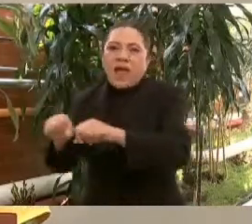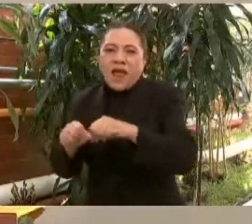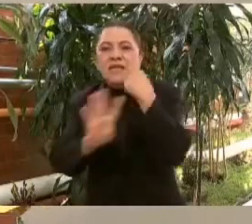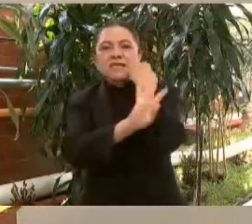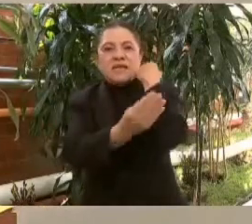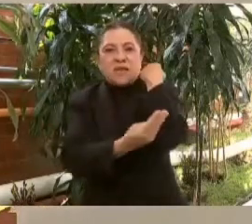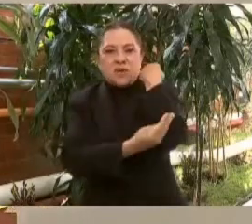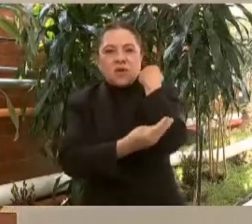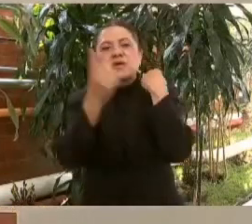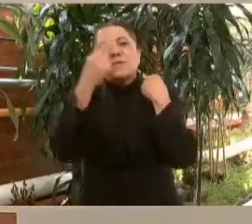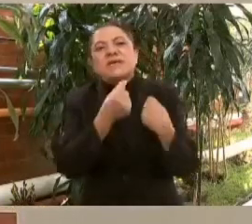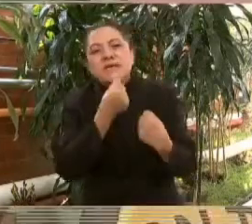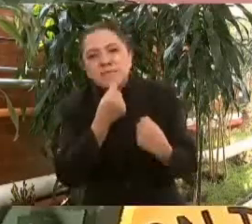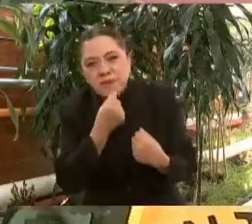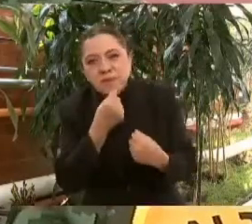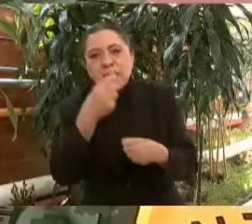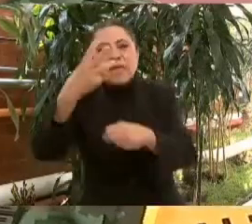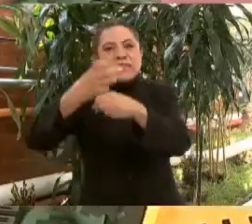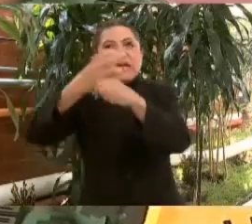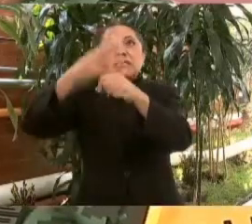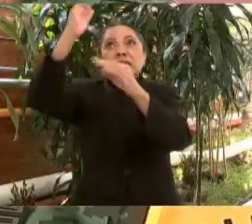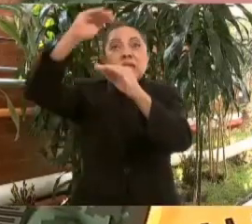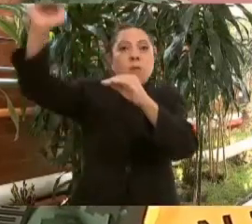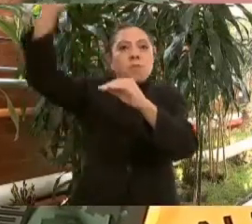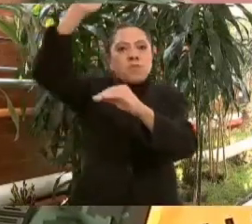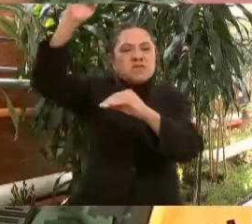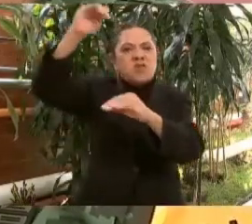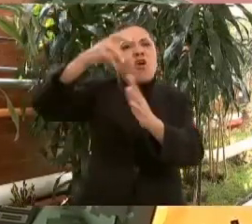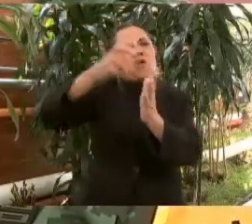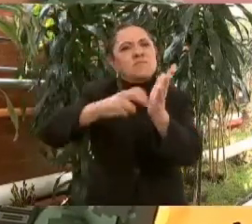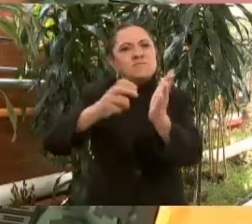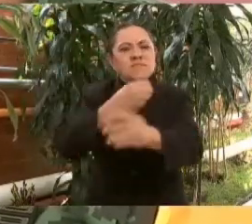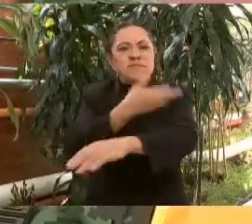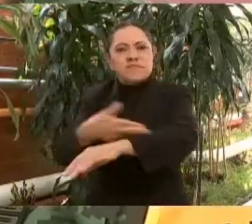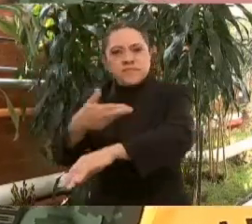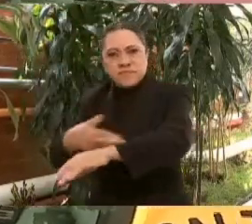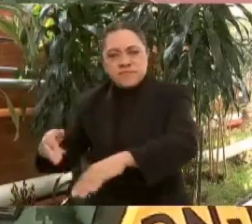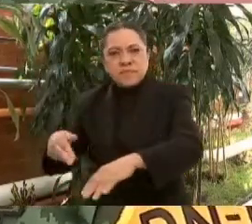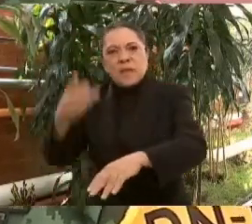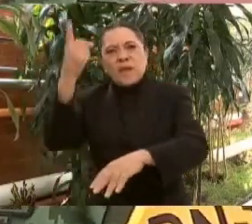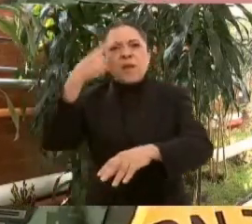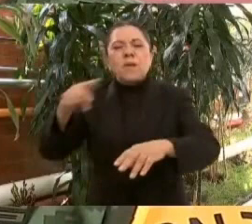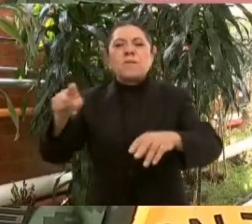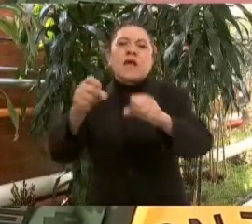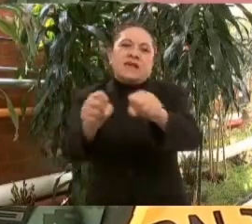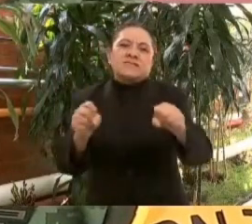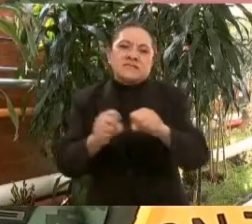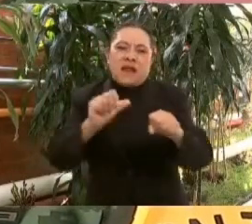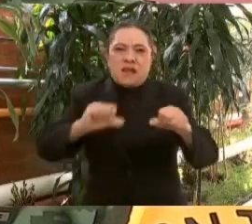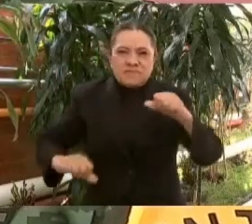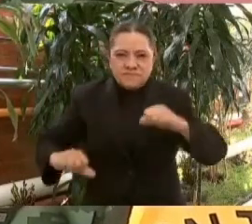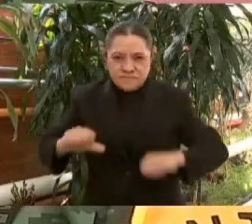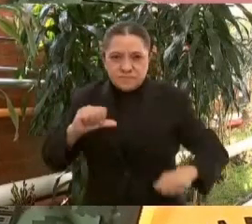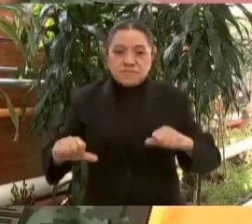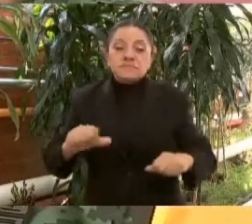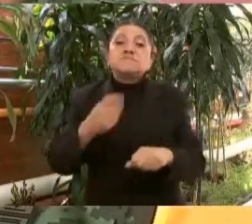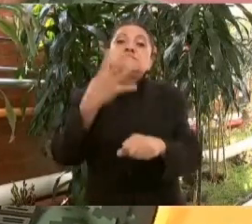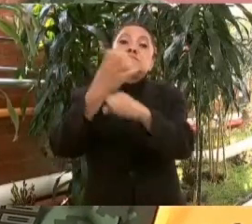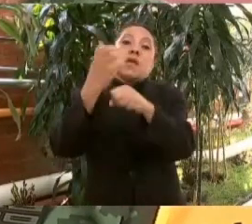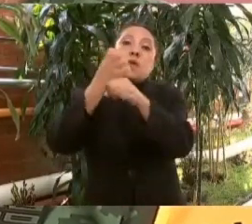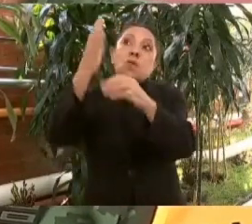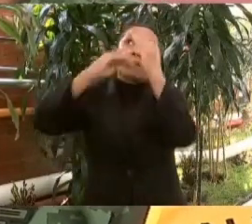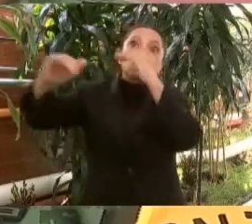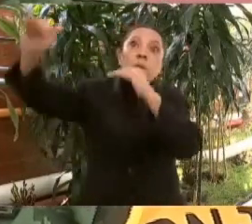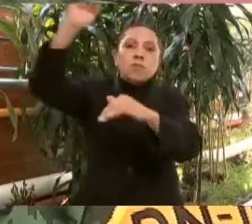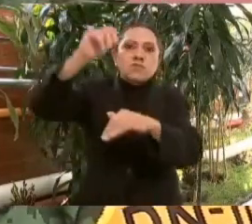pediatría en el tercer piso, recondicionamiento de cinco quirófanos en el cuarto piso, tres de cirugía mayor y